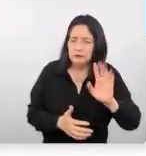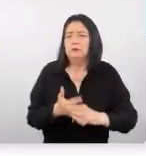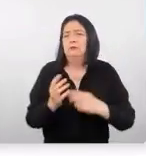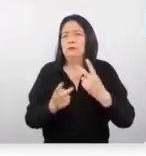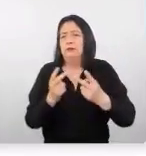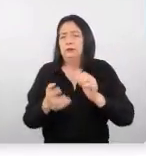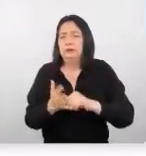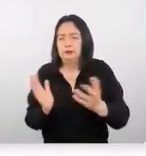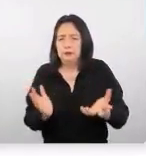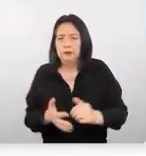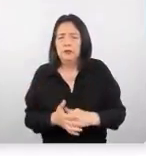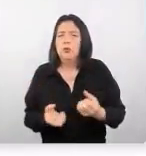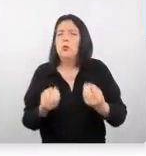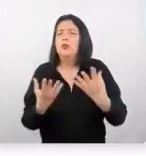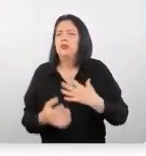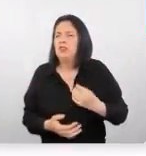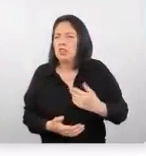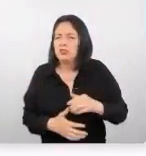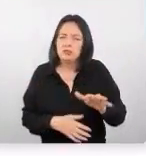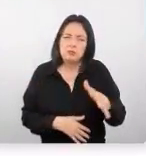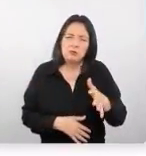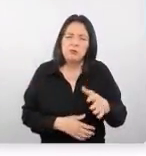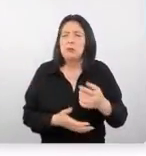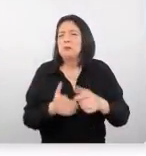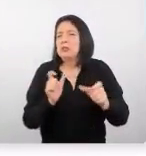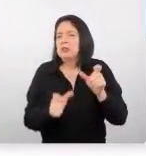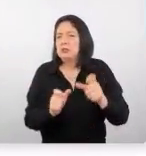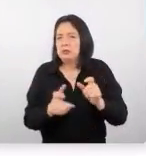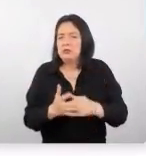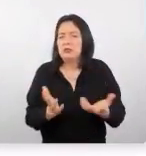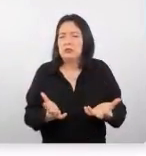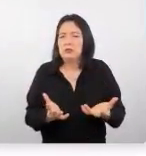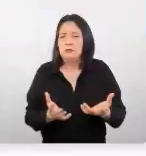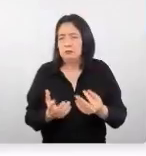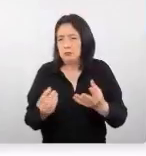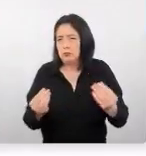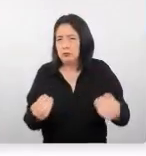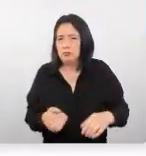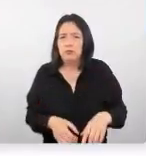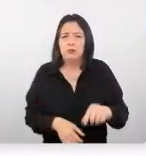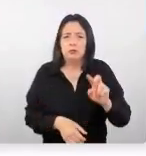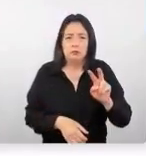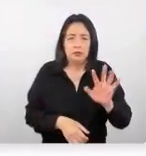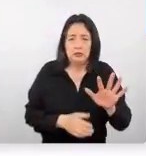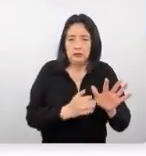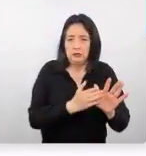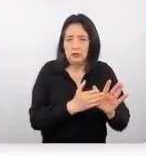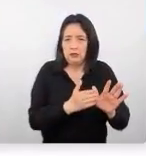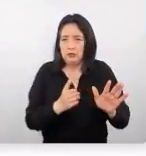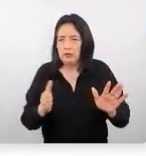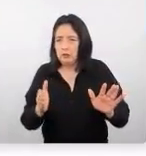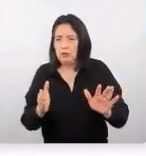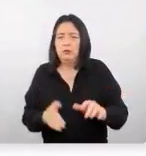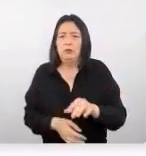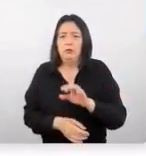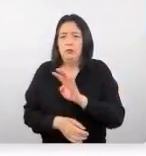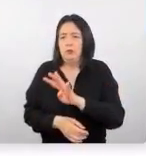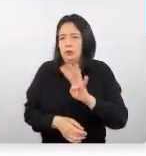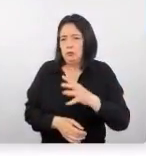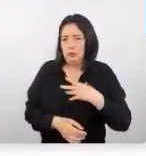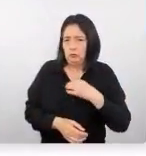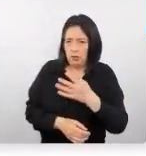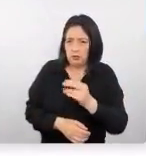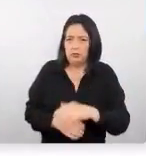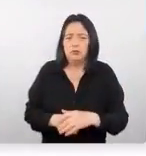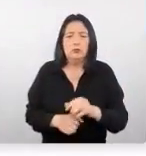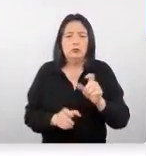En el caso de rango de edad, vamos a ver que son personas, en la mayoría de ellos, de 25 a 44 años de edad.